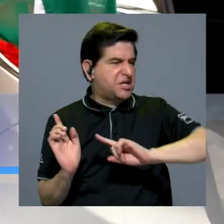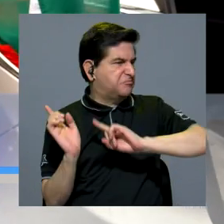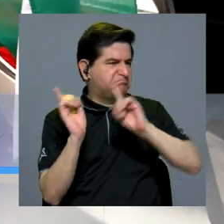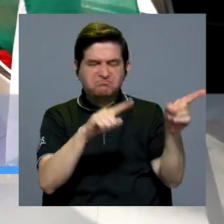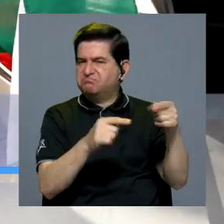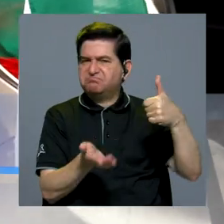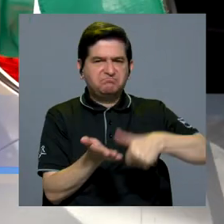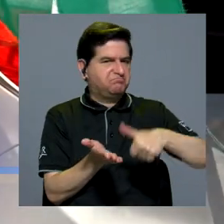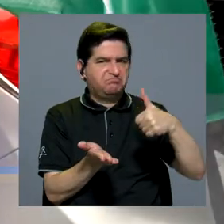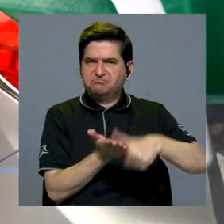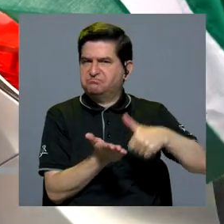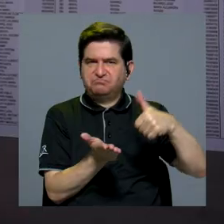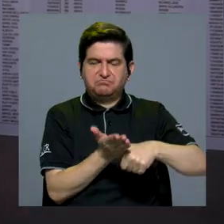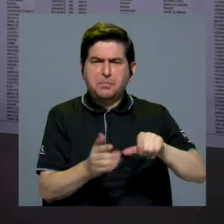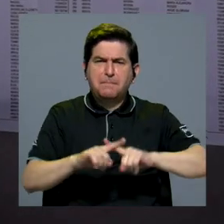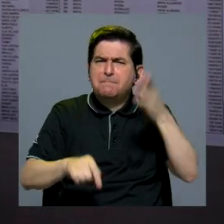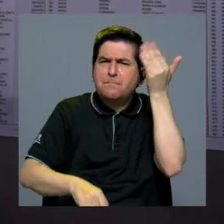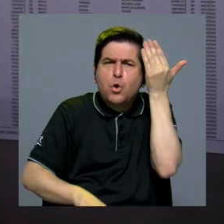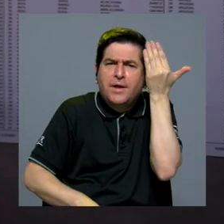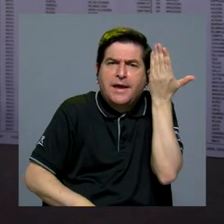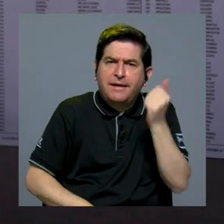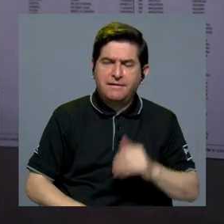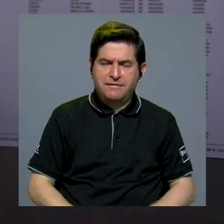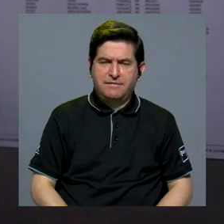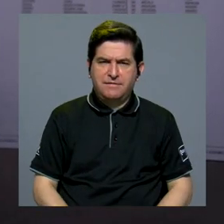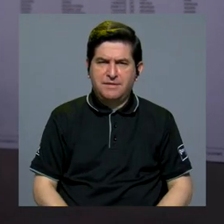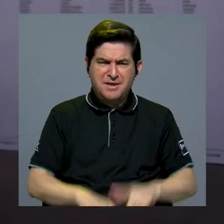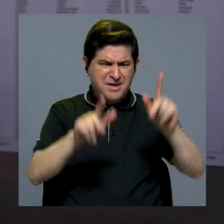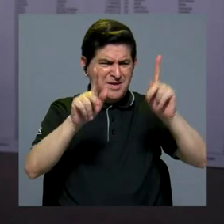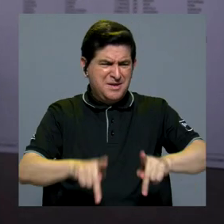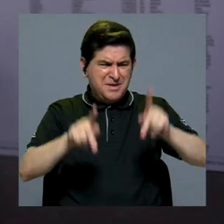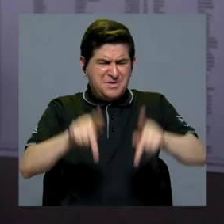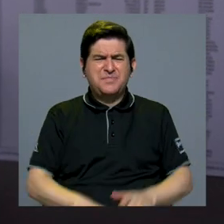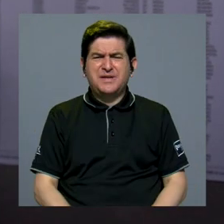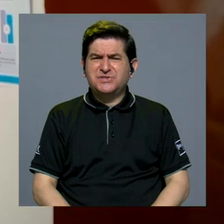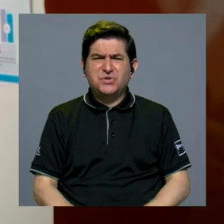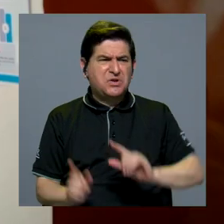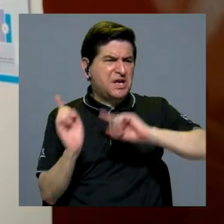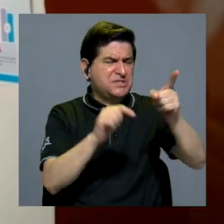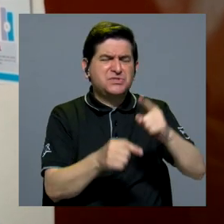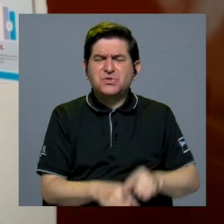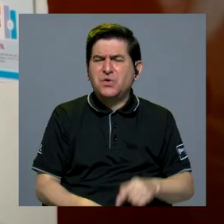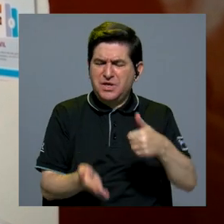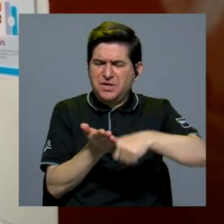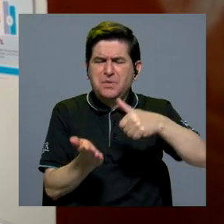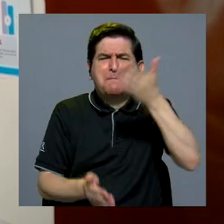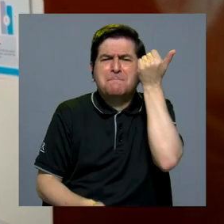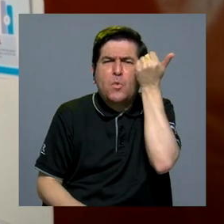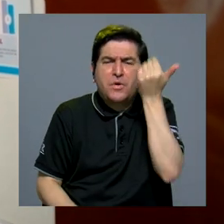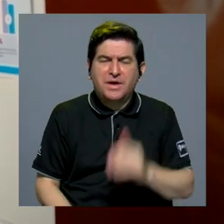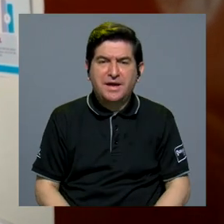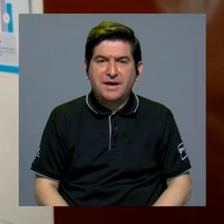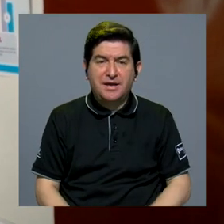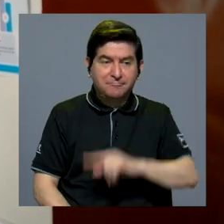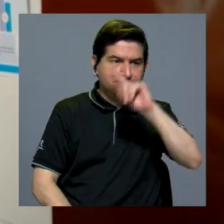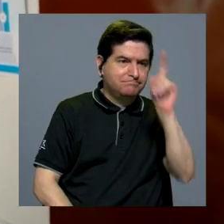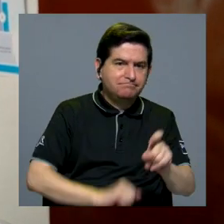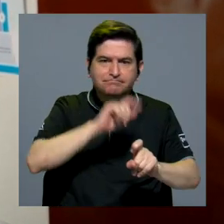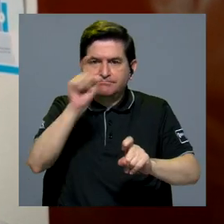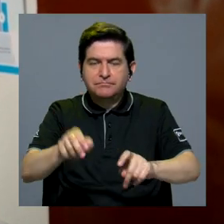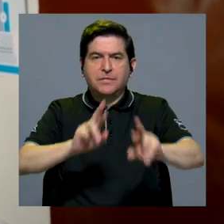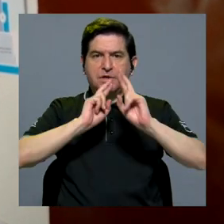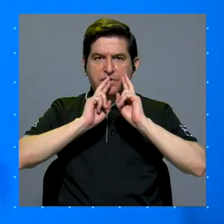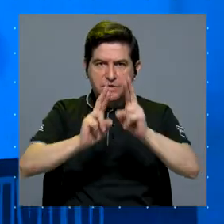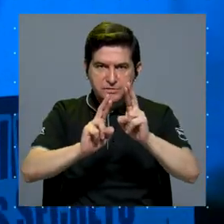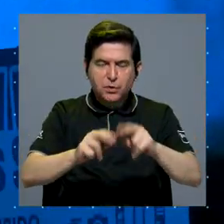salió a votar. ¿Pero por qué? ¿Qué hizo que las personas no salieran a votar? Estas interrogantes se